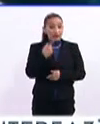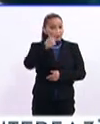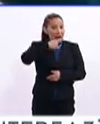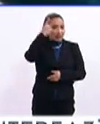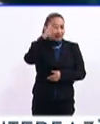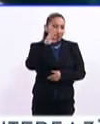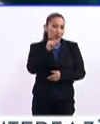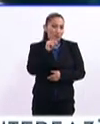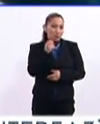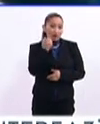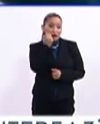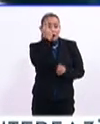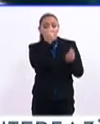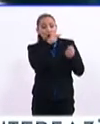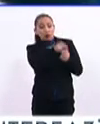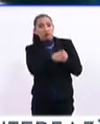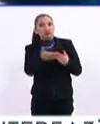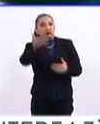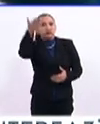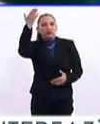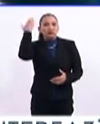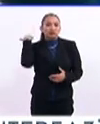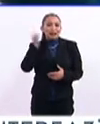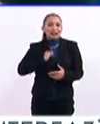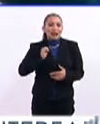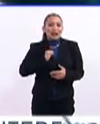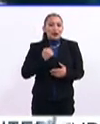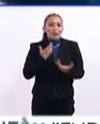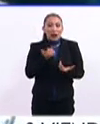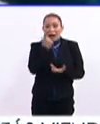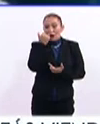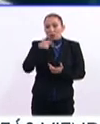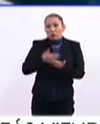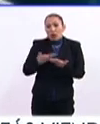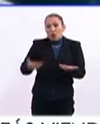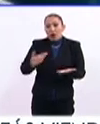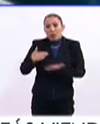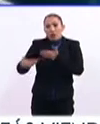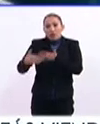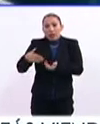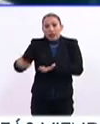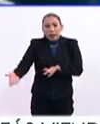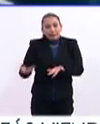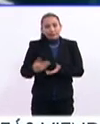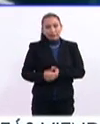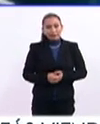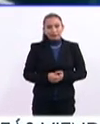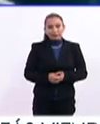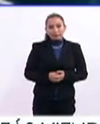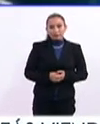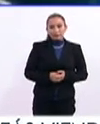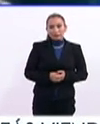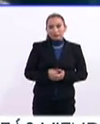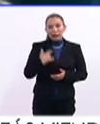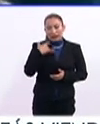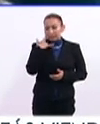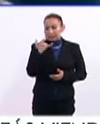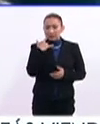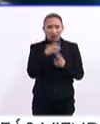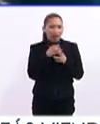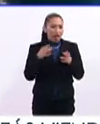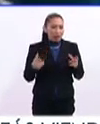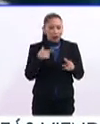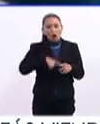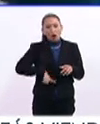fácil porque muchos somos maestros del siglo pasado para alumnos del siglo XXI. Y bueno, en un esfuerzo muy grande